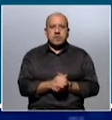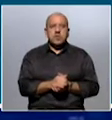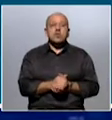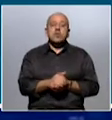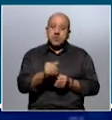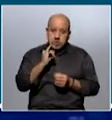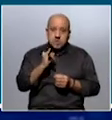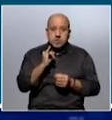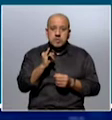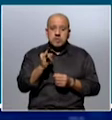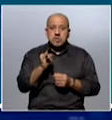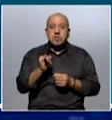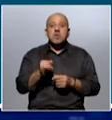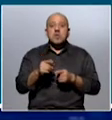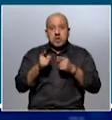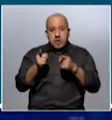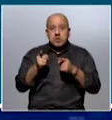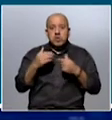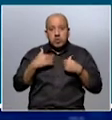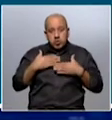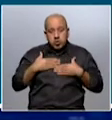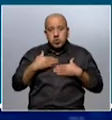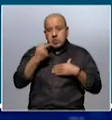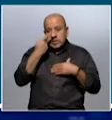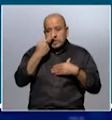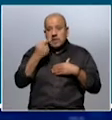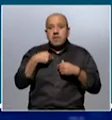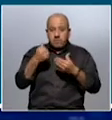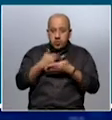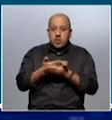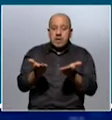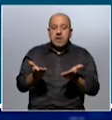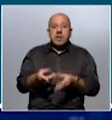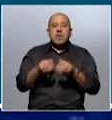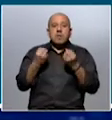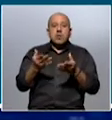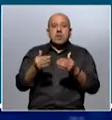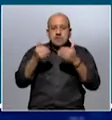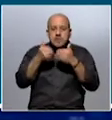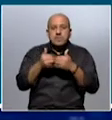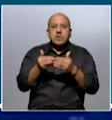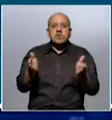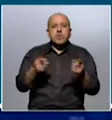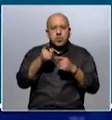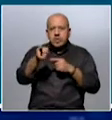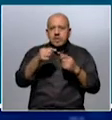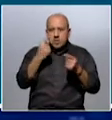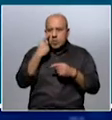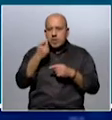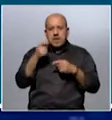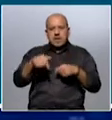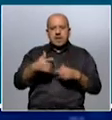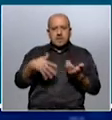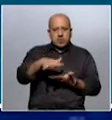Sí, sí, y eso es justamente lo que más nos interesaba poner de manifiesto, porque se empiezan a generar, bueno, ustedes han visto que en esta